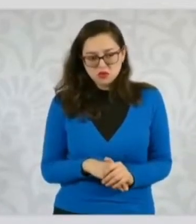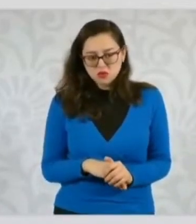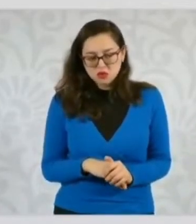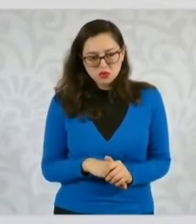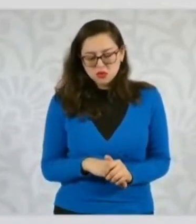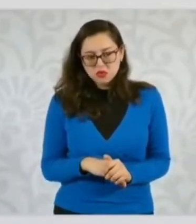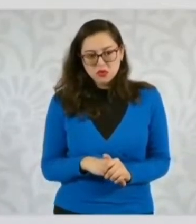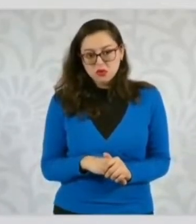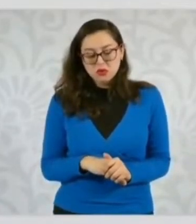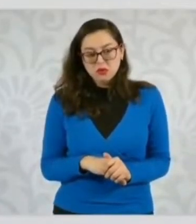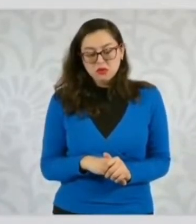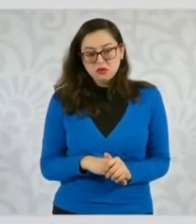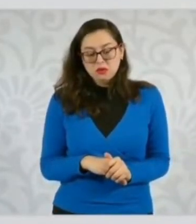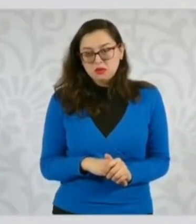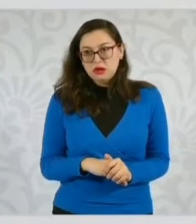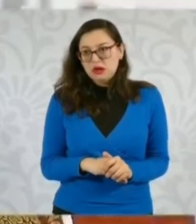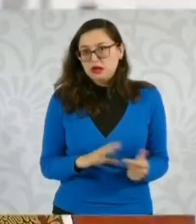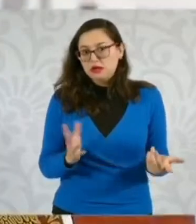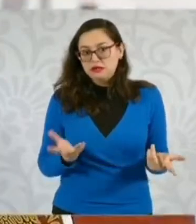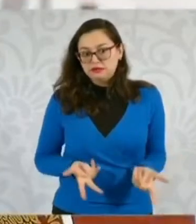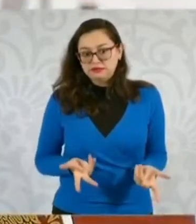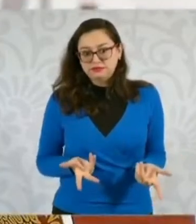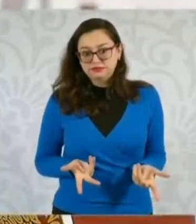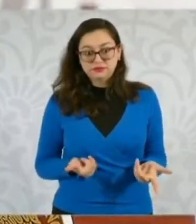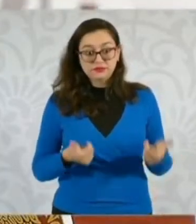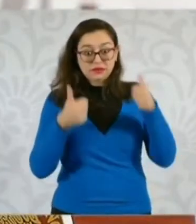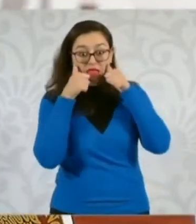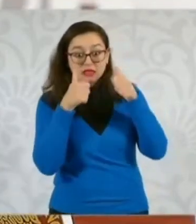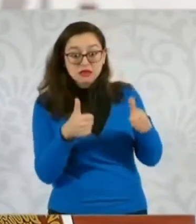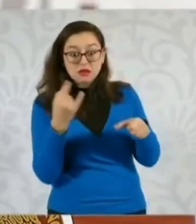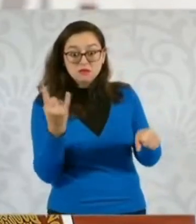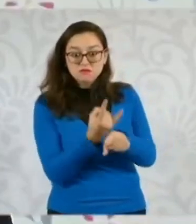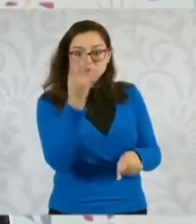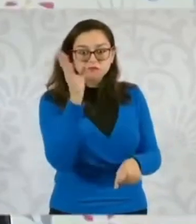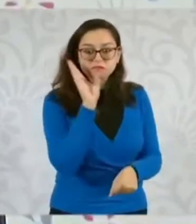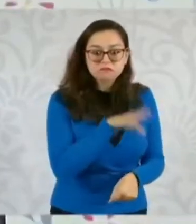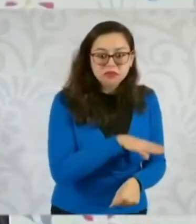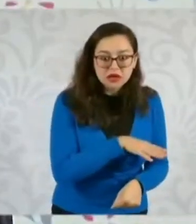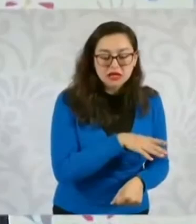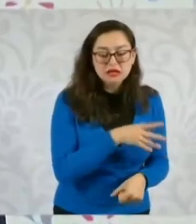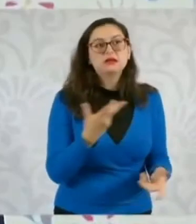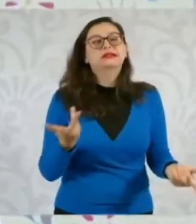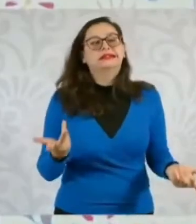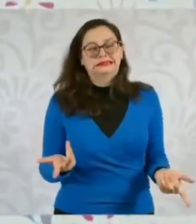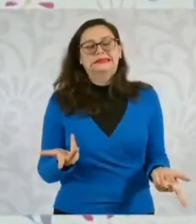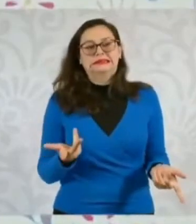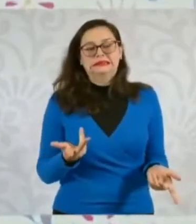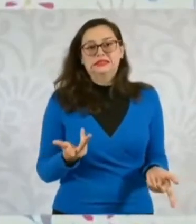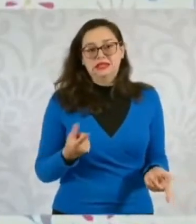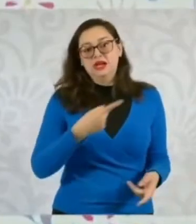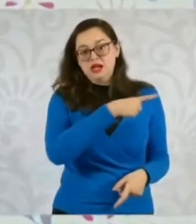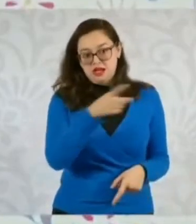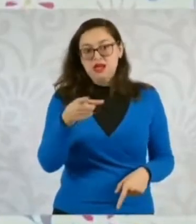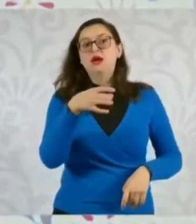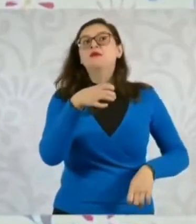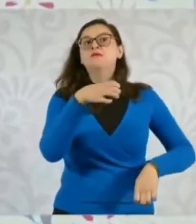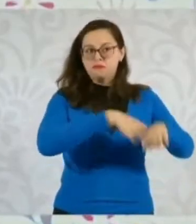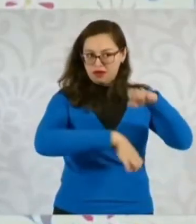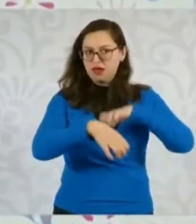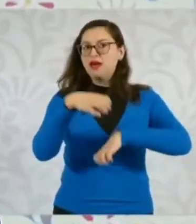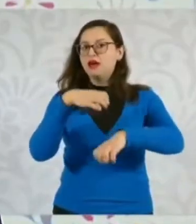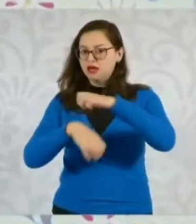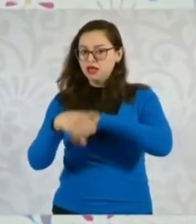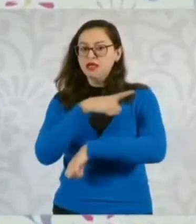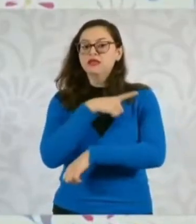los… el que la atención no sea correcta, es responsabilidad de los consulados. Entonces, por